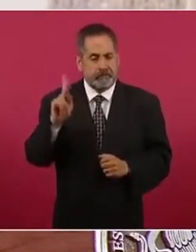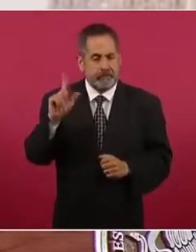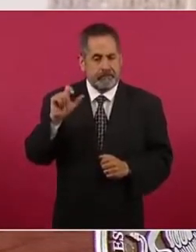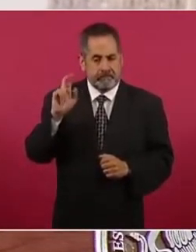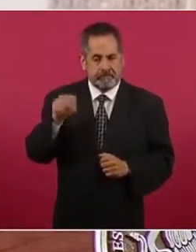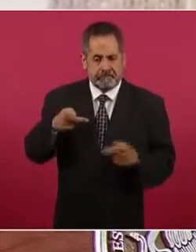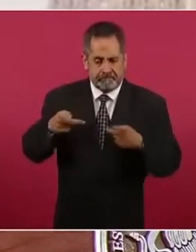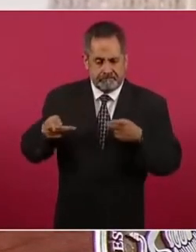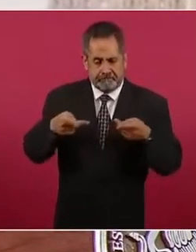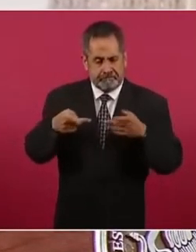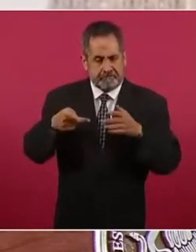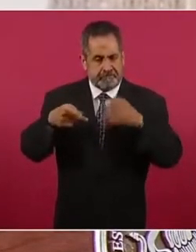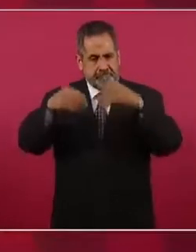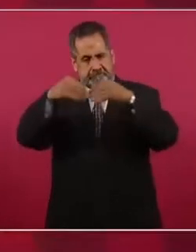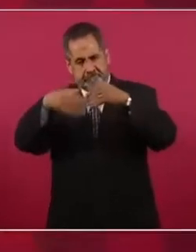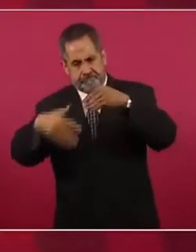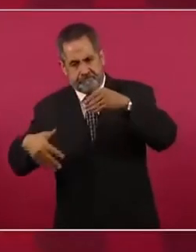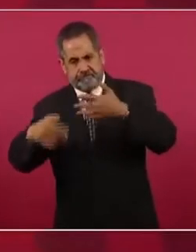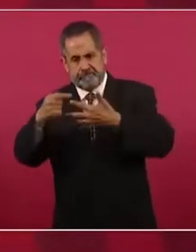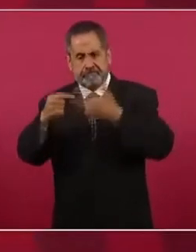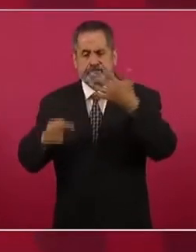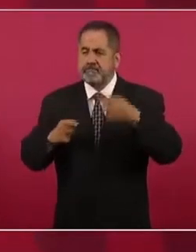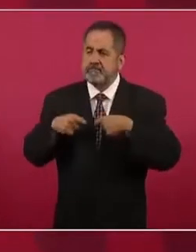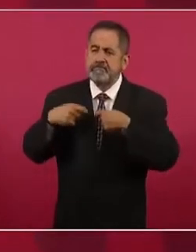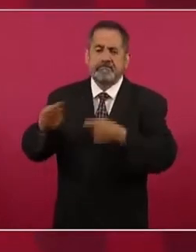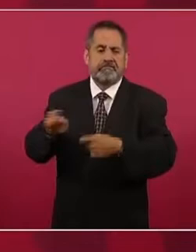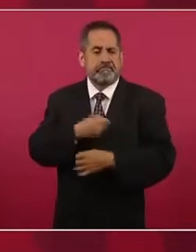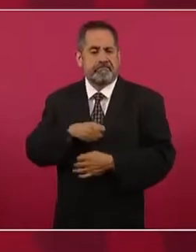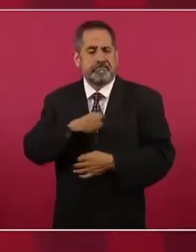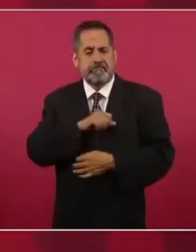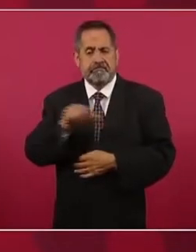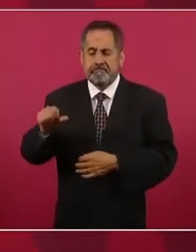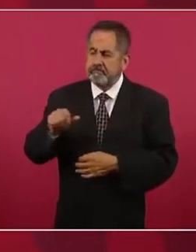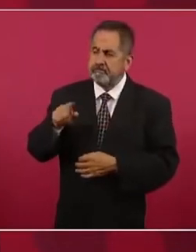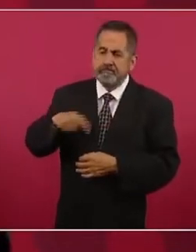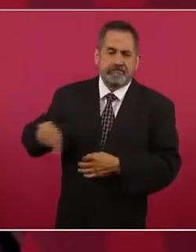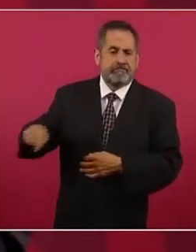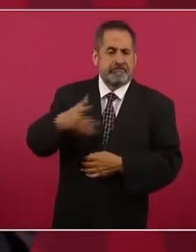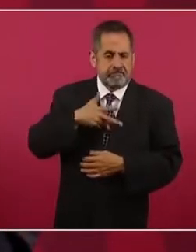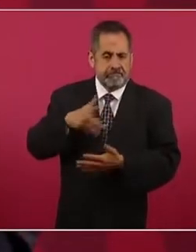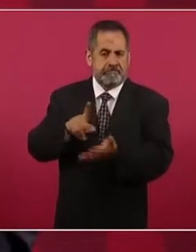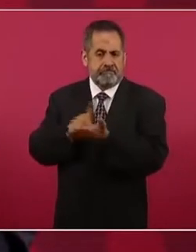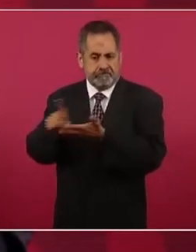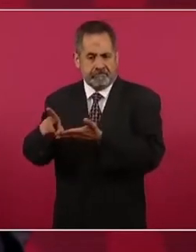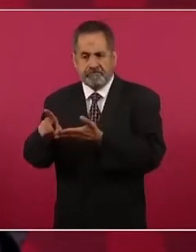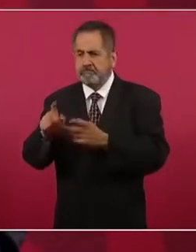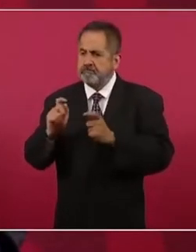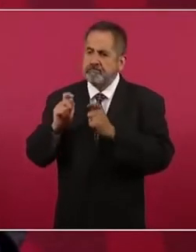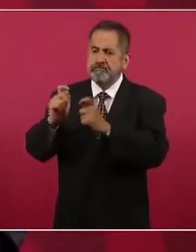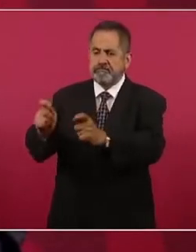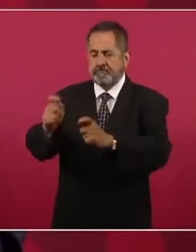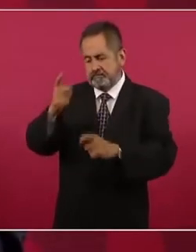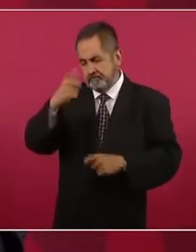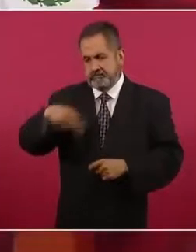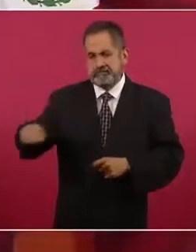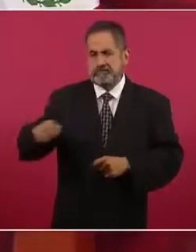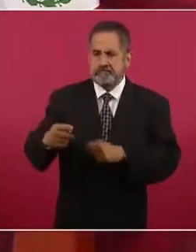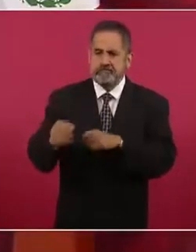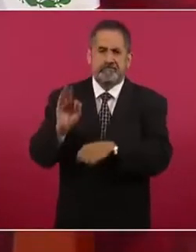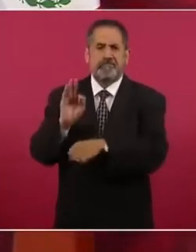de salud para garantizar el derecho que tiene el pueblo a la salud